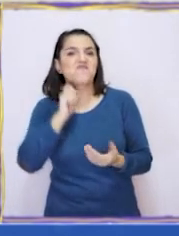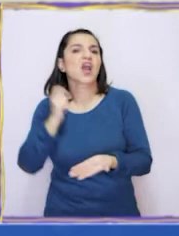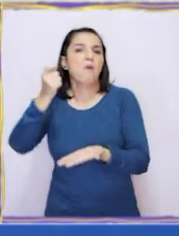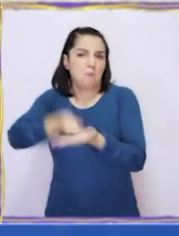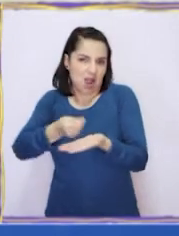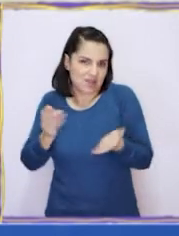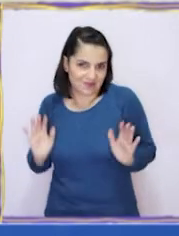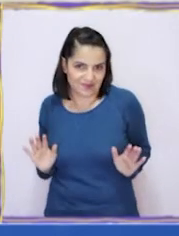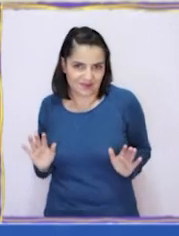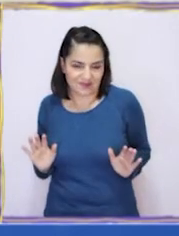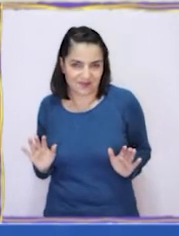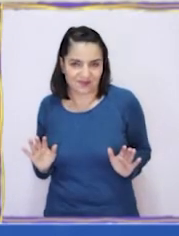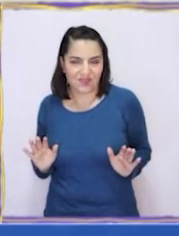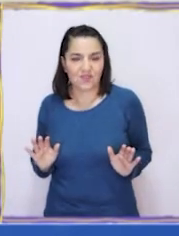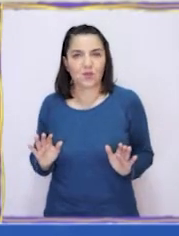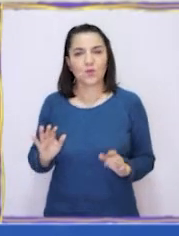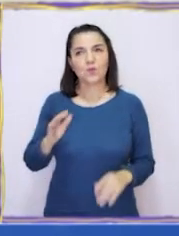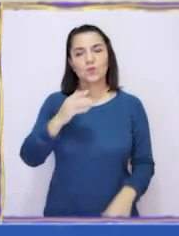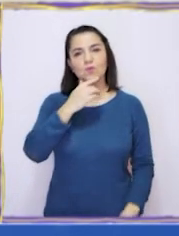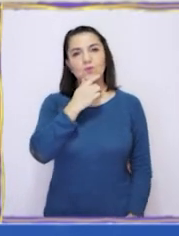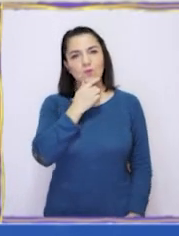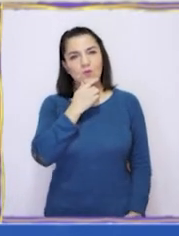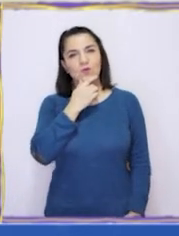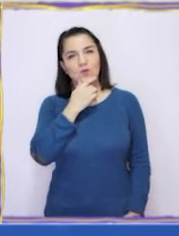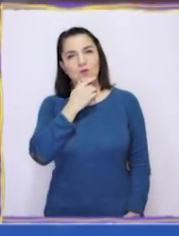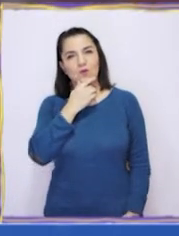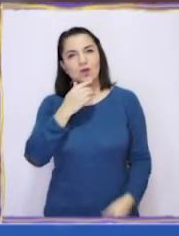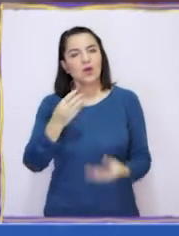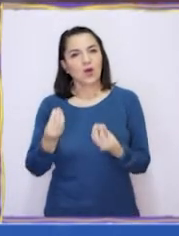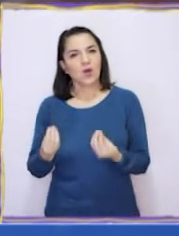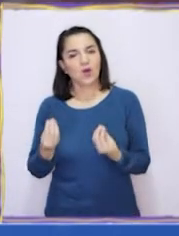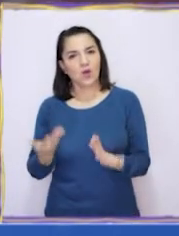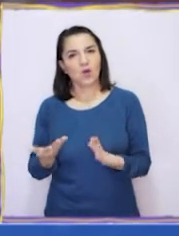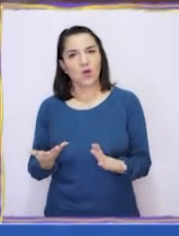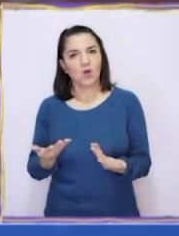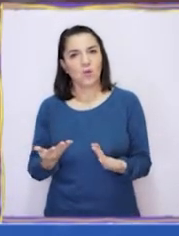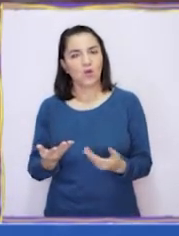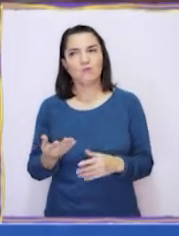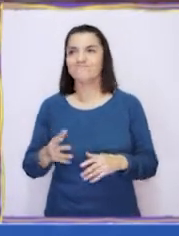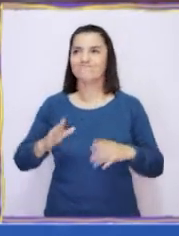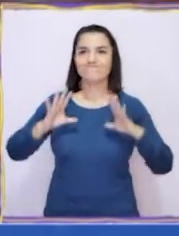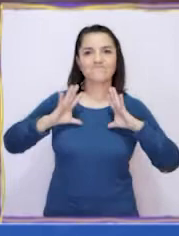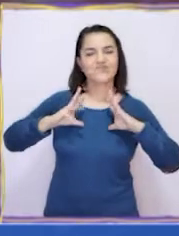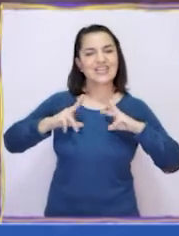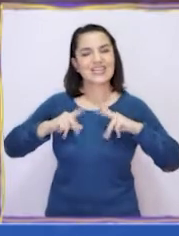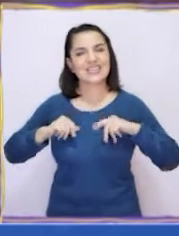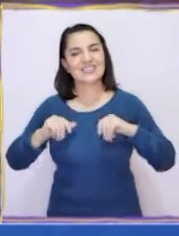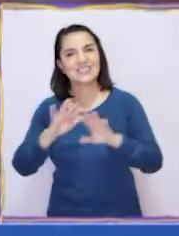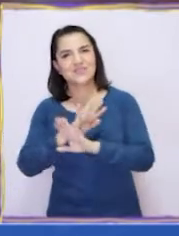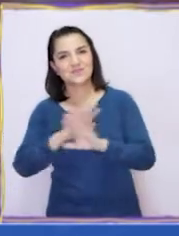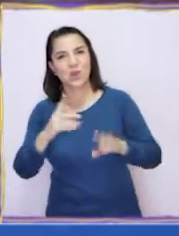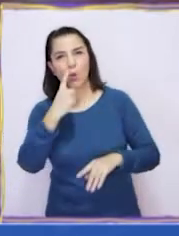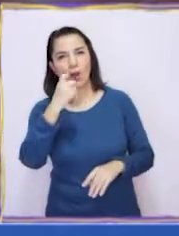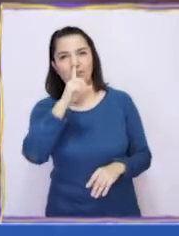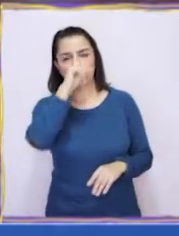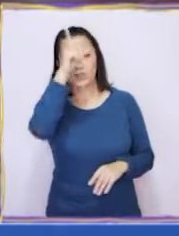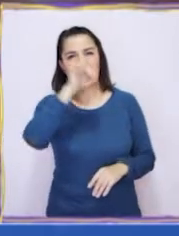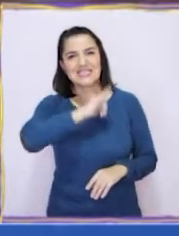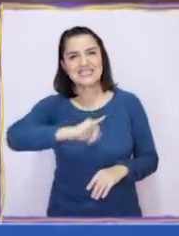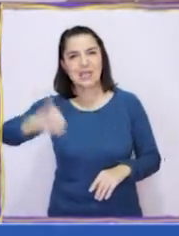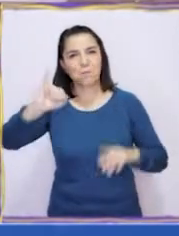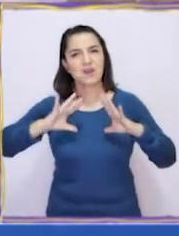quedaría saldada. ¿Y cómo podemos hacerlo para que el final termine feliz? Recuerden que es un cuento